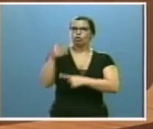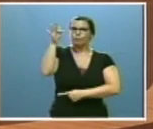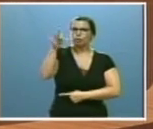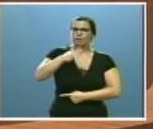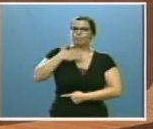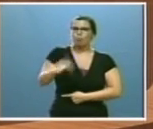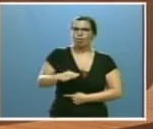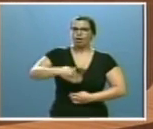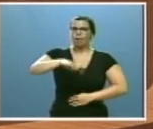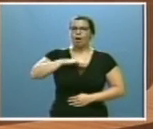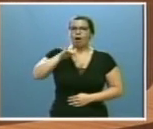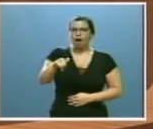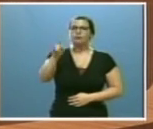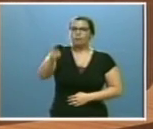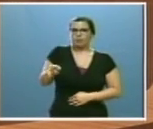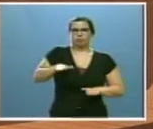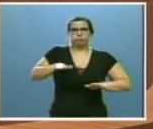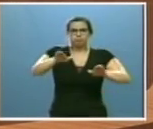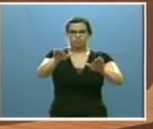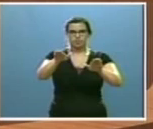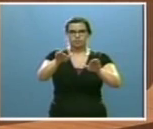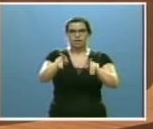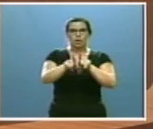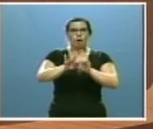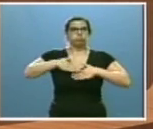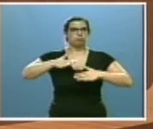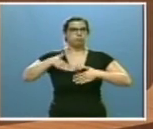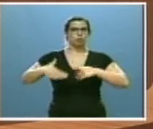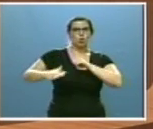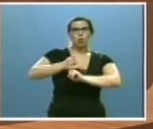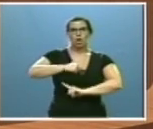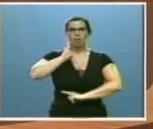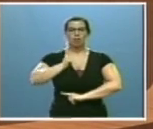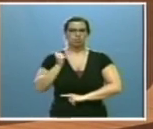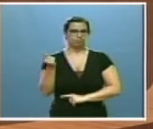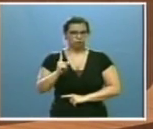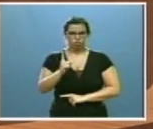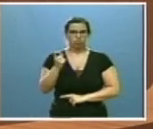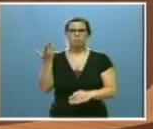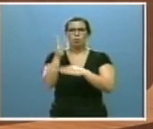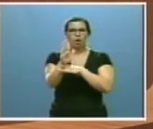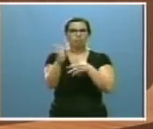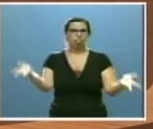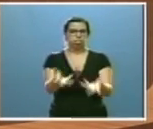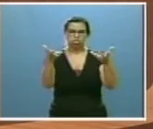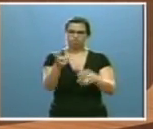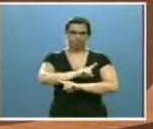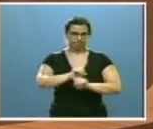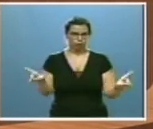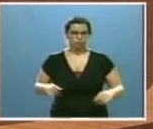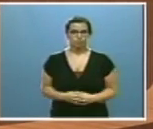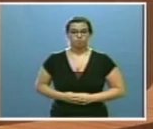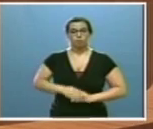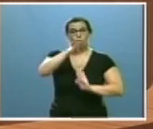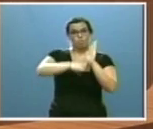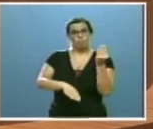posibilidades. Sin improvisar con soluciones falsas o con propuestas frívolas. Un programa